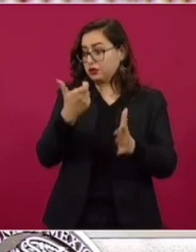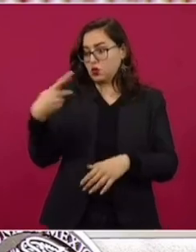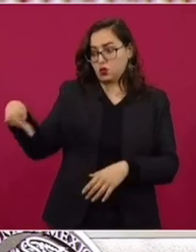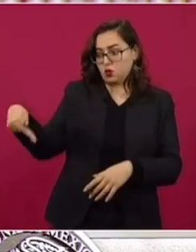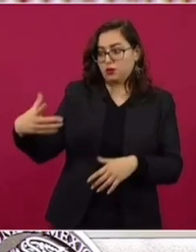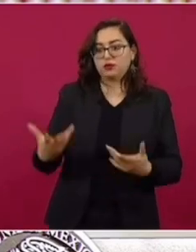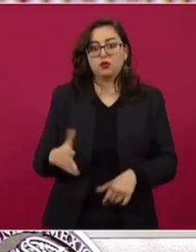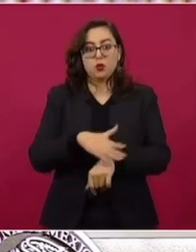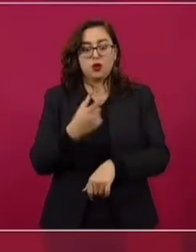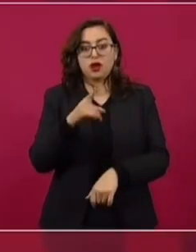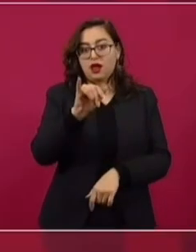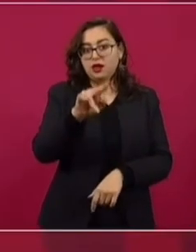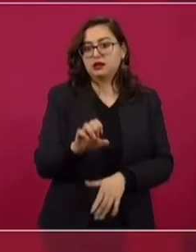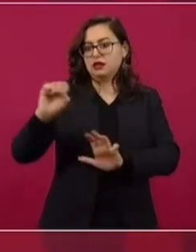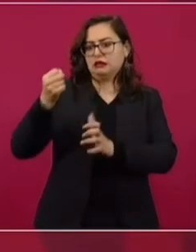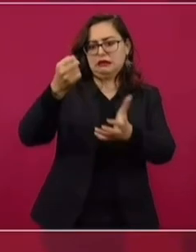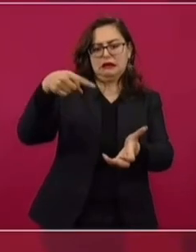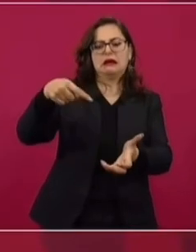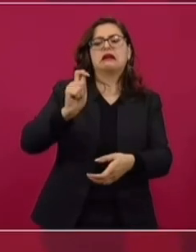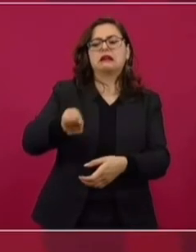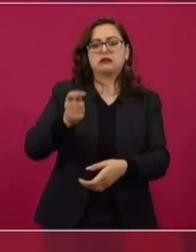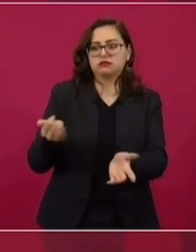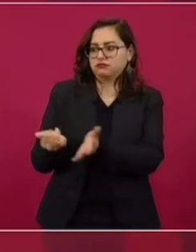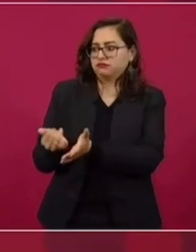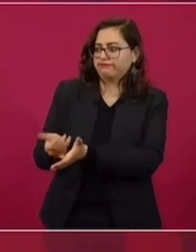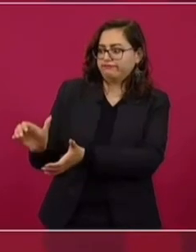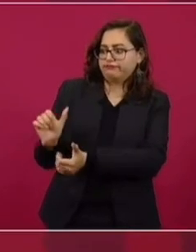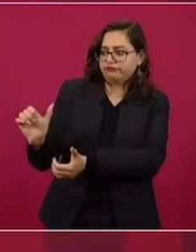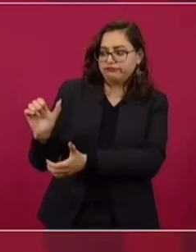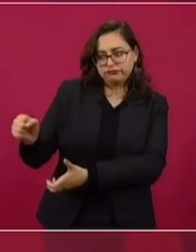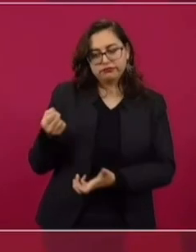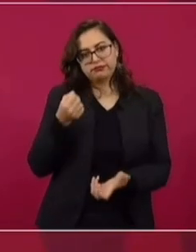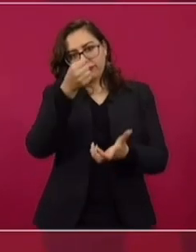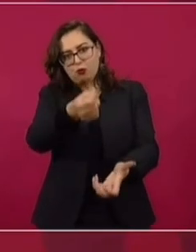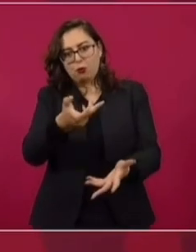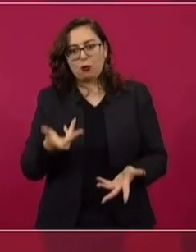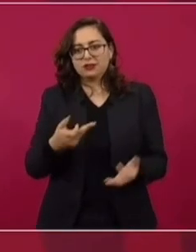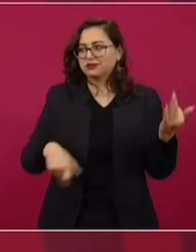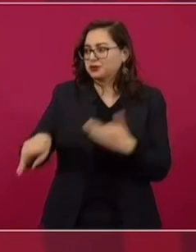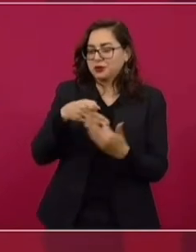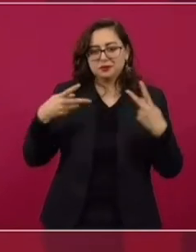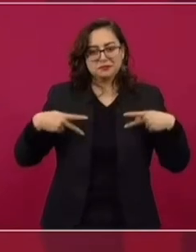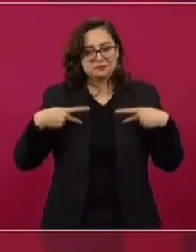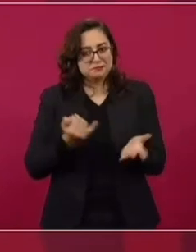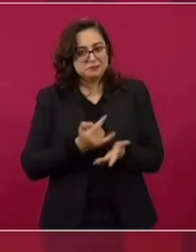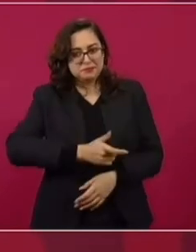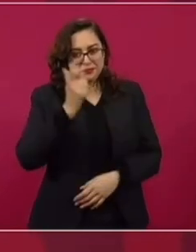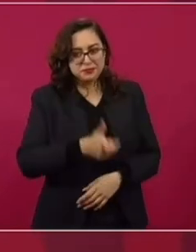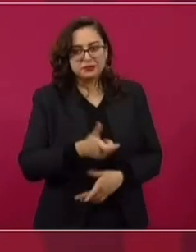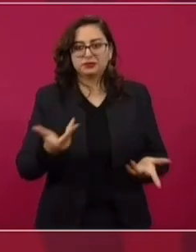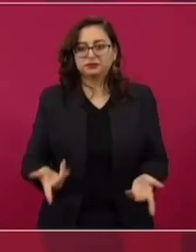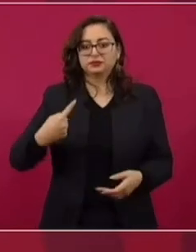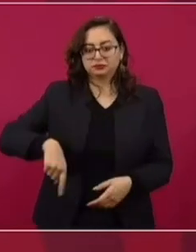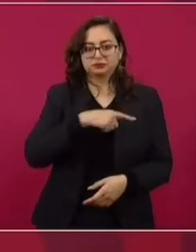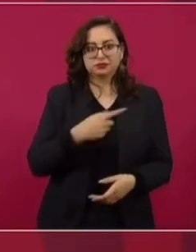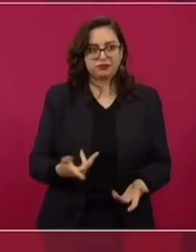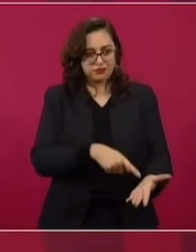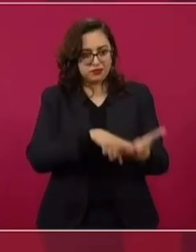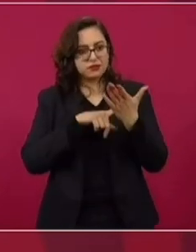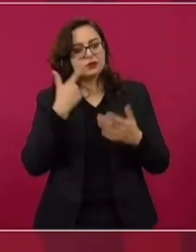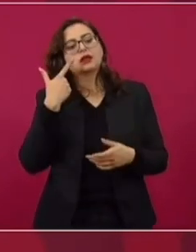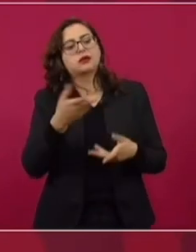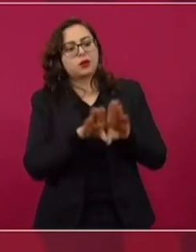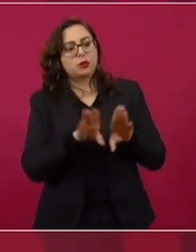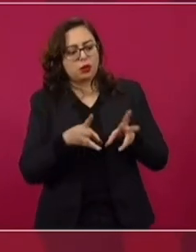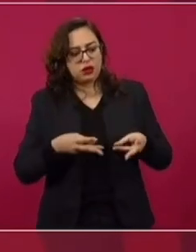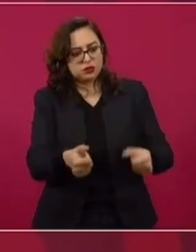el INE opera con recursos públicos que se obtienen de los ingresos tributarios, del impuesto que todos pagamos y los ciudadanos tenemos derecho de saber en